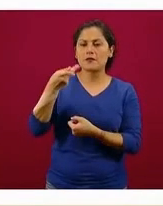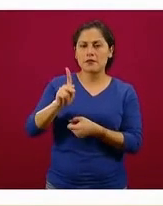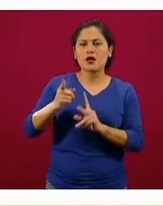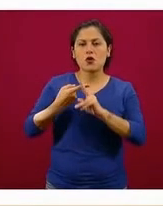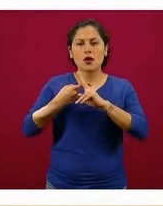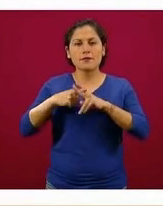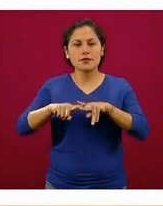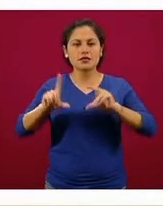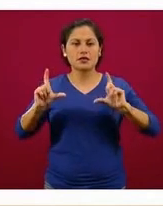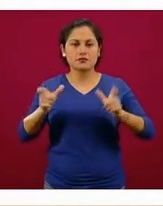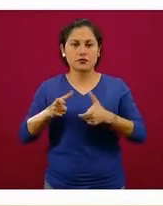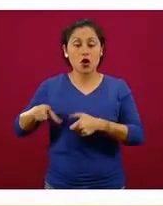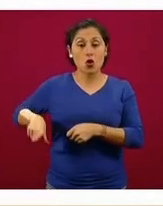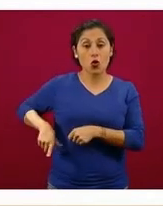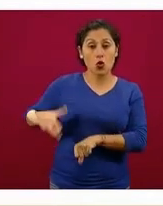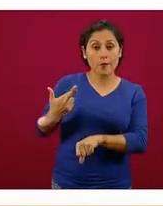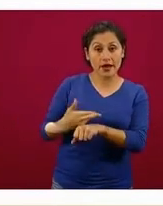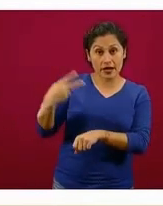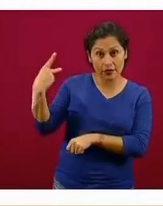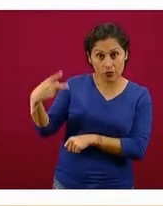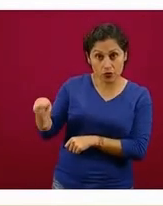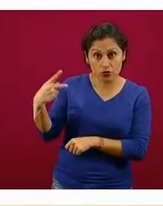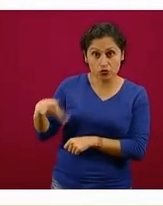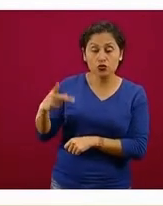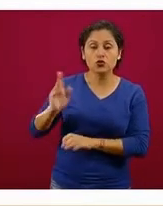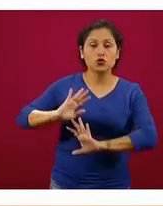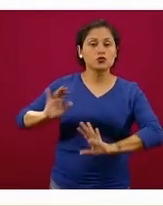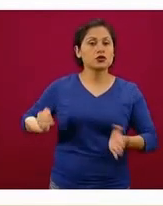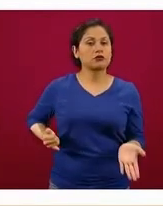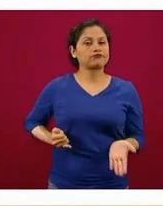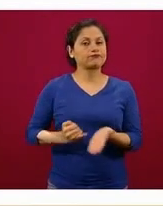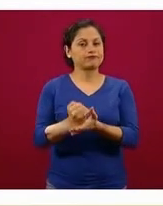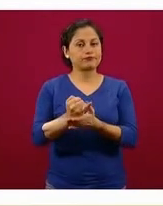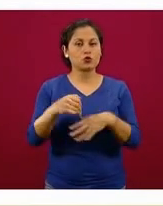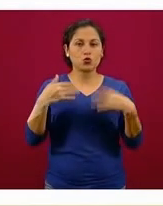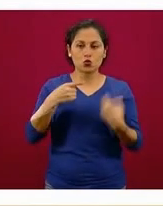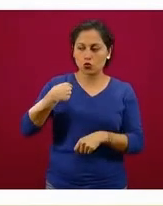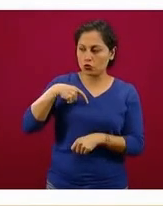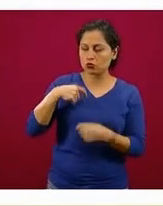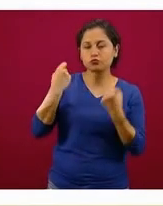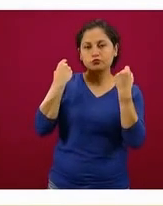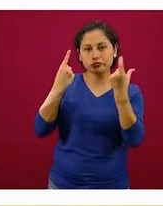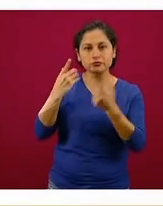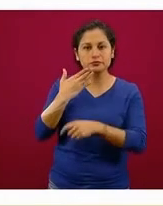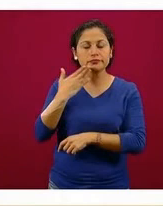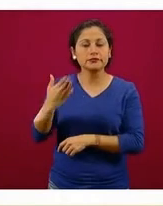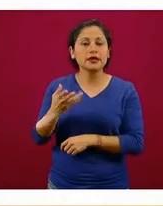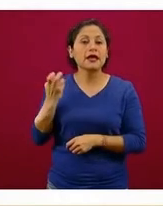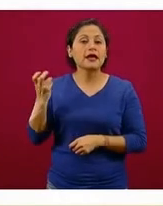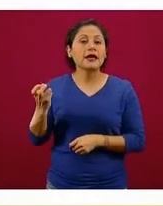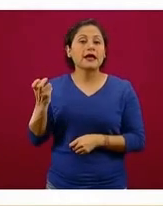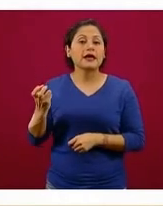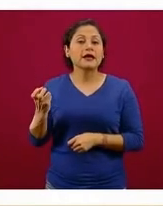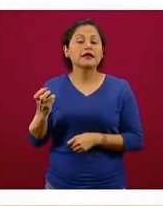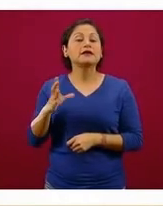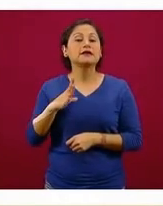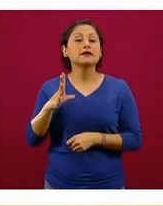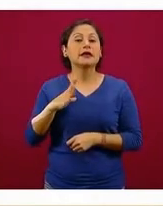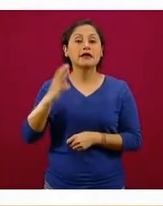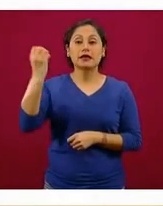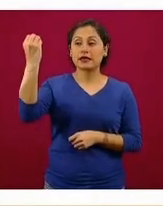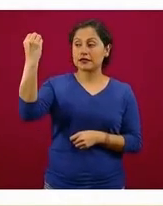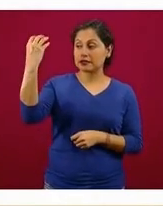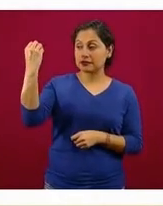tomó una decisión que nos ha parecido muy pertinente, prudente, en donde mantuvo el semáforo,